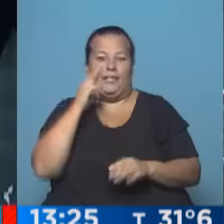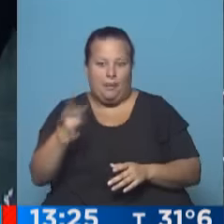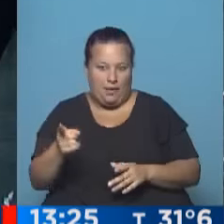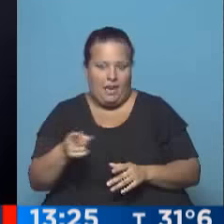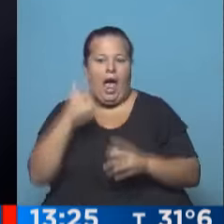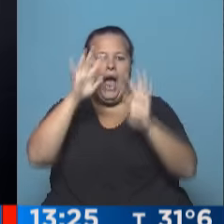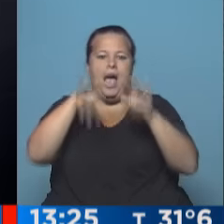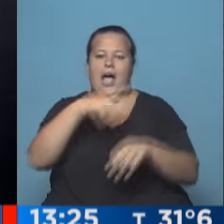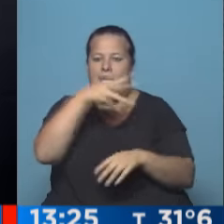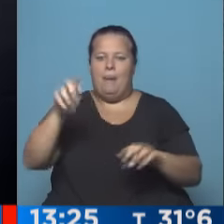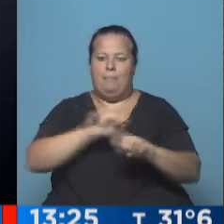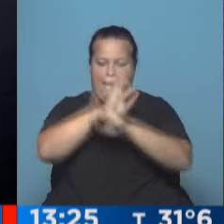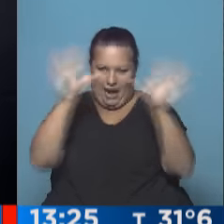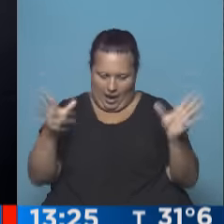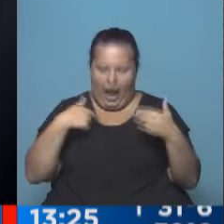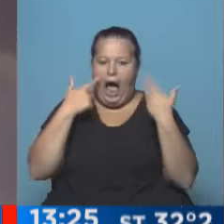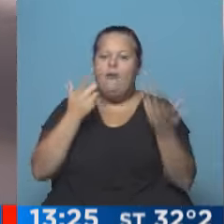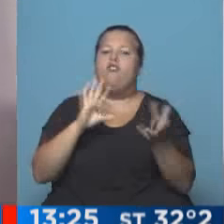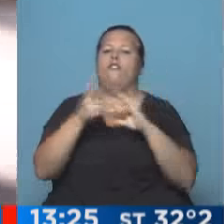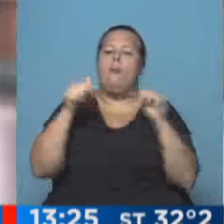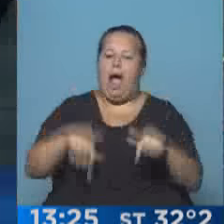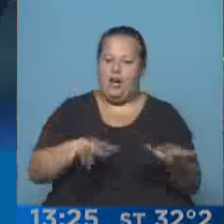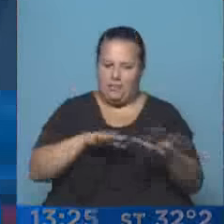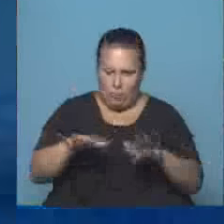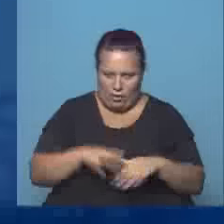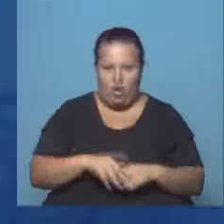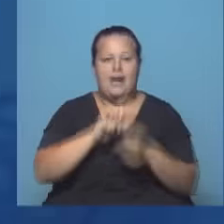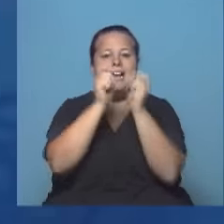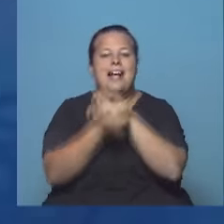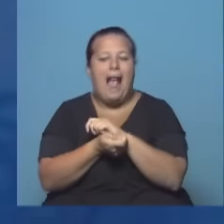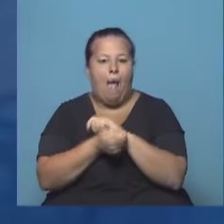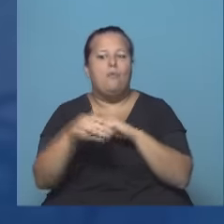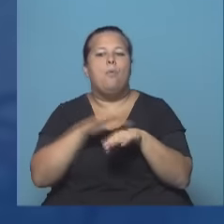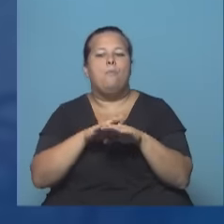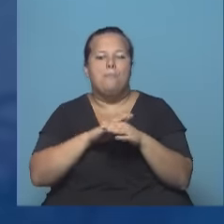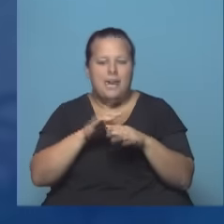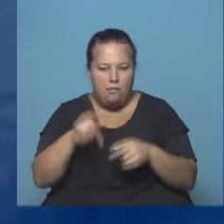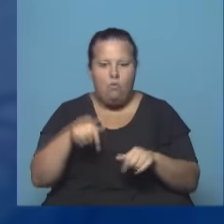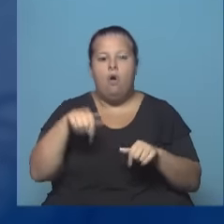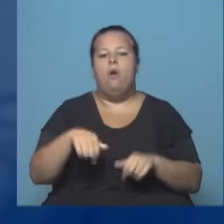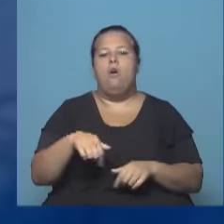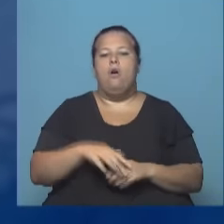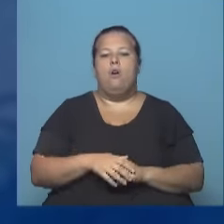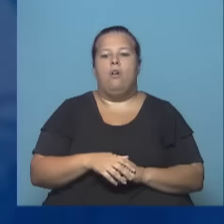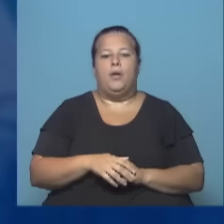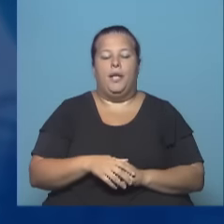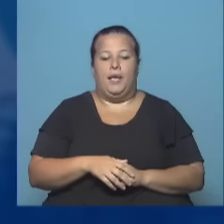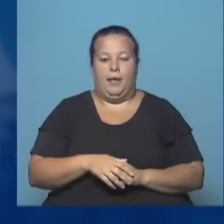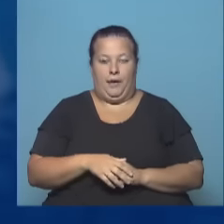Tenemos una placa para clarificar. Vamos a ver cómo queda ahora la situación con el cambio del mínimo no imponible que se